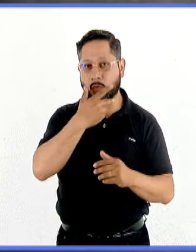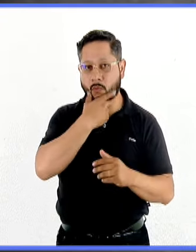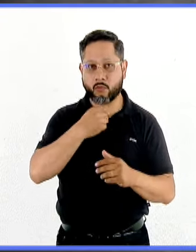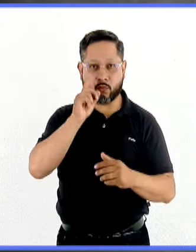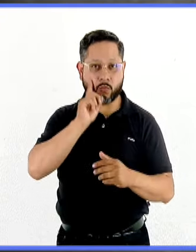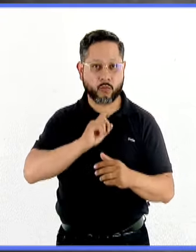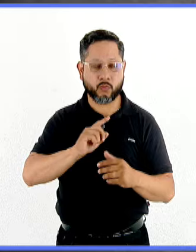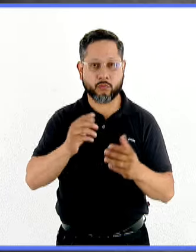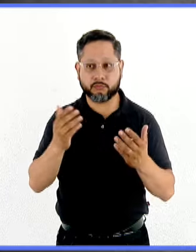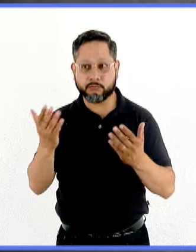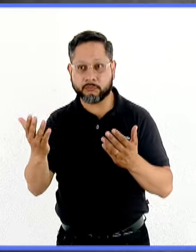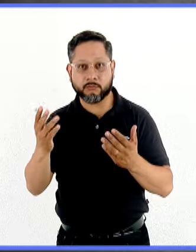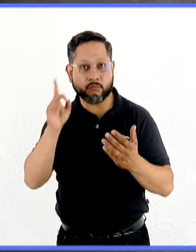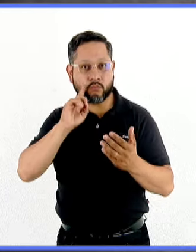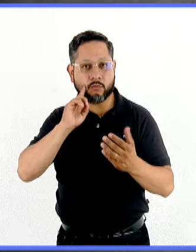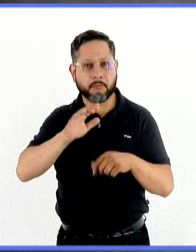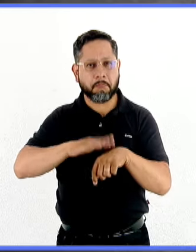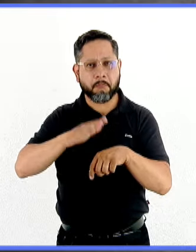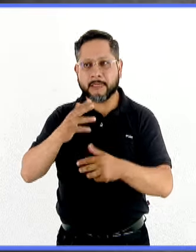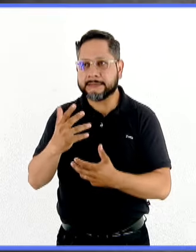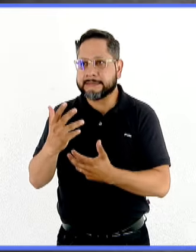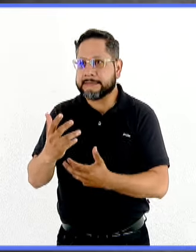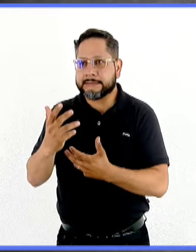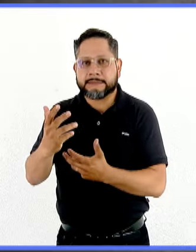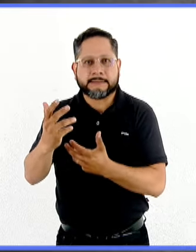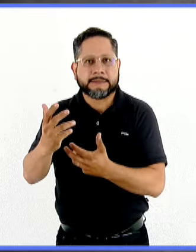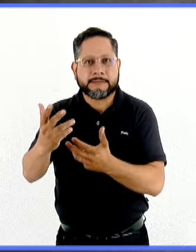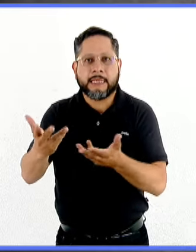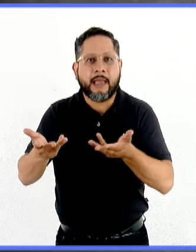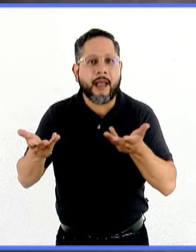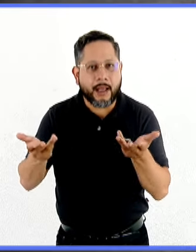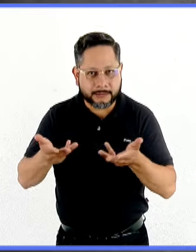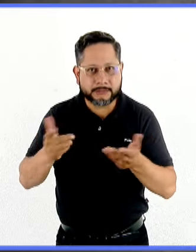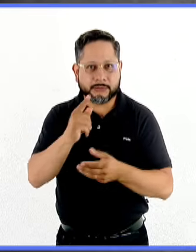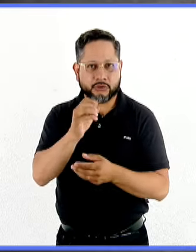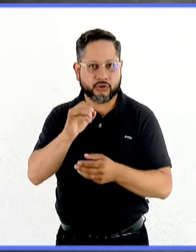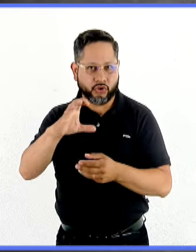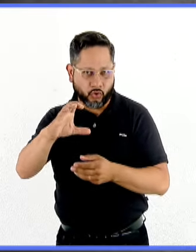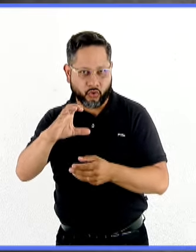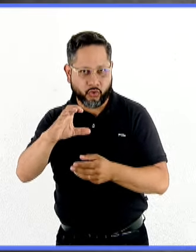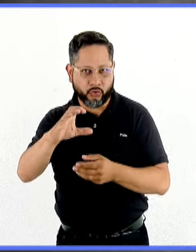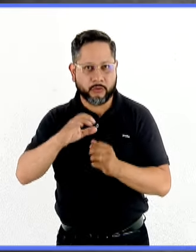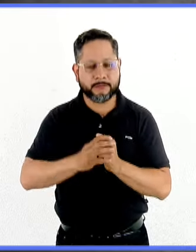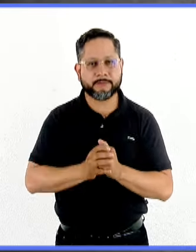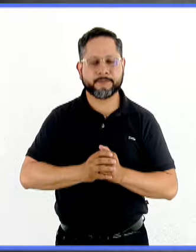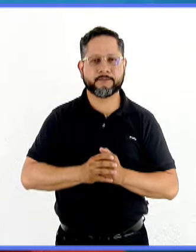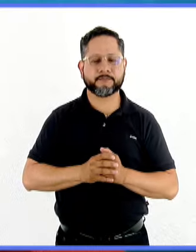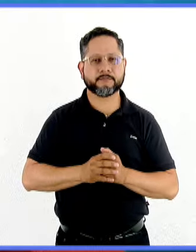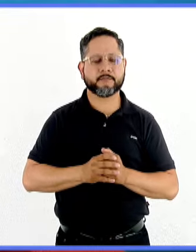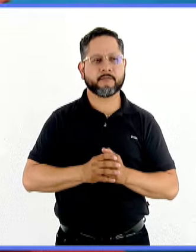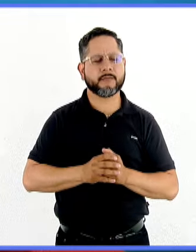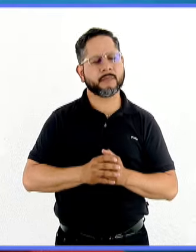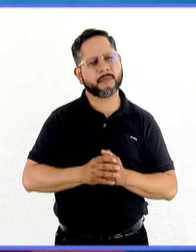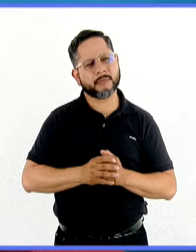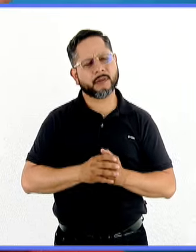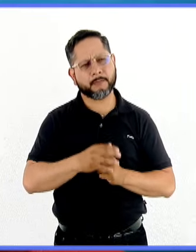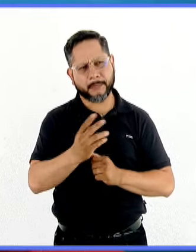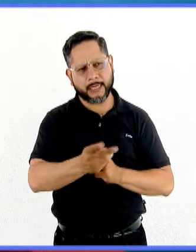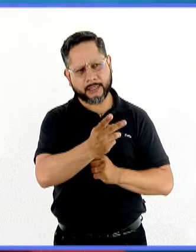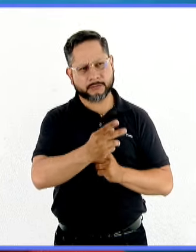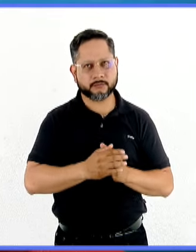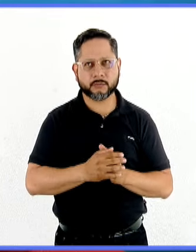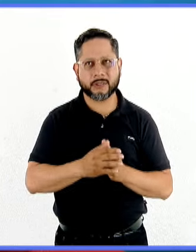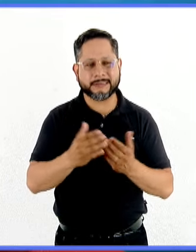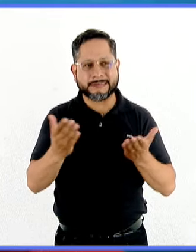-mujer, en donde las mujeres tienden a tener mayor probabilidad de presencia de este tipo de trastorno. ¿Cuál es el